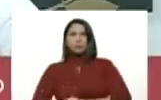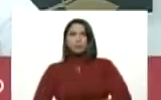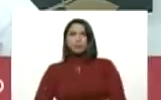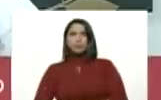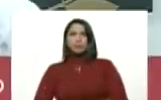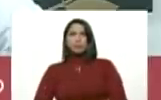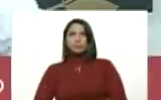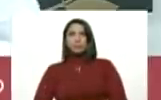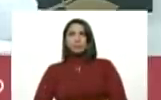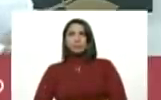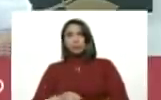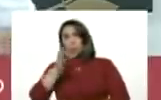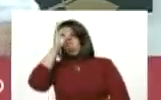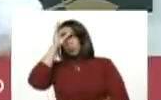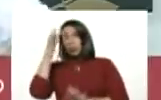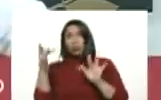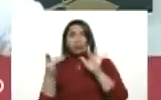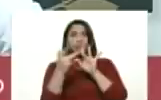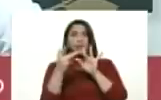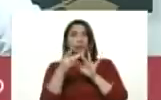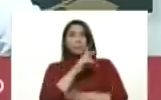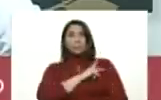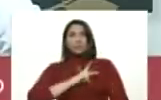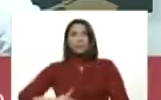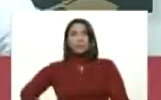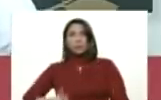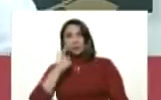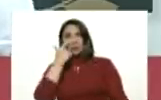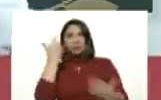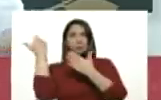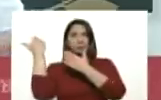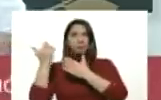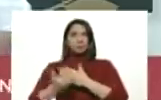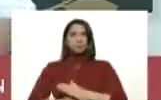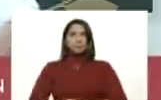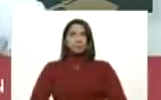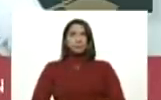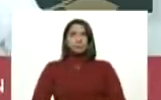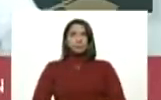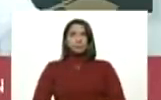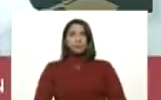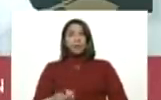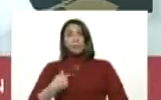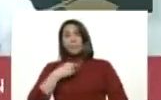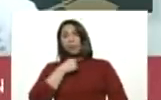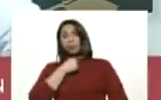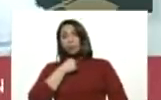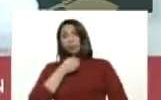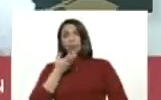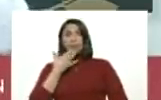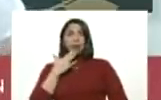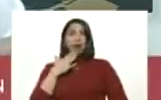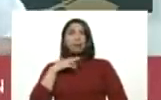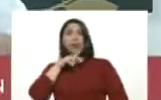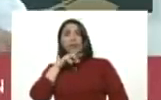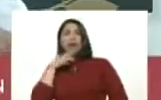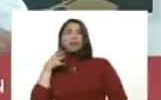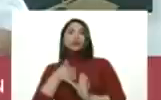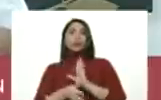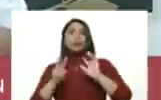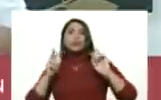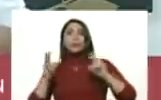No sé si retomamos el contacto con la vicepresidenta. A mí me gustaría que habláramos del tema frontera.